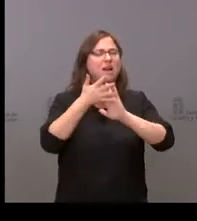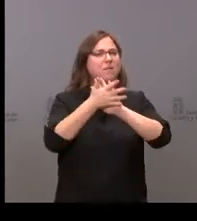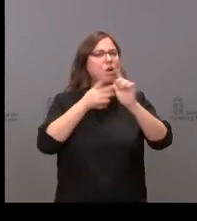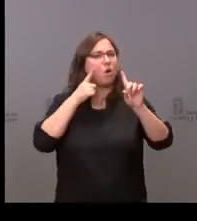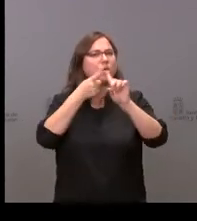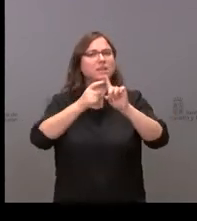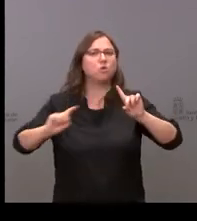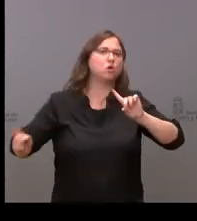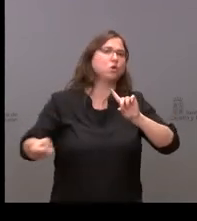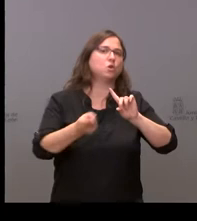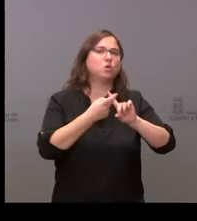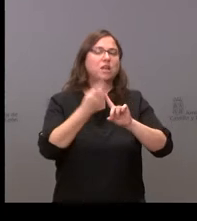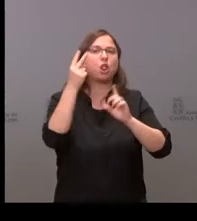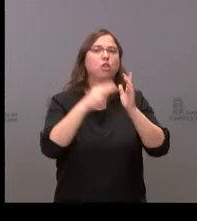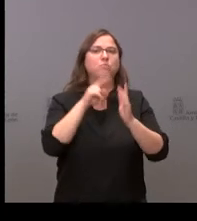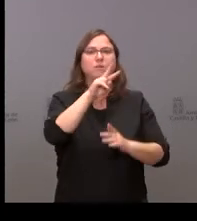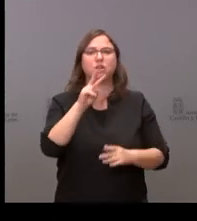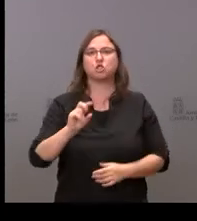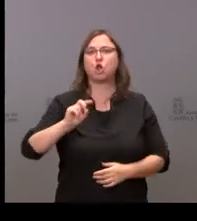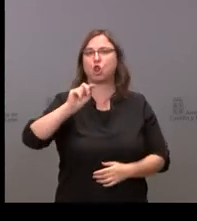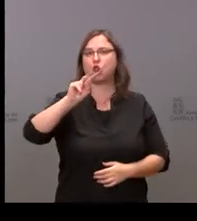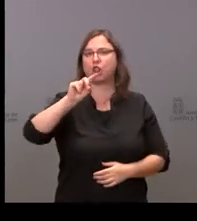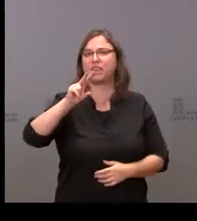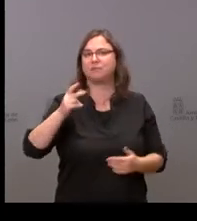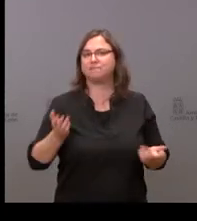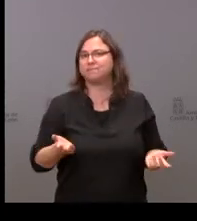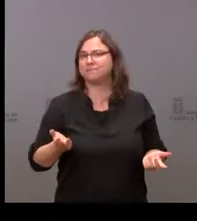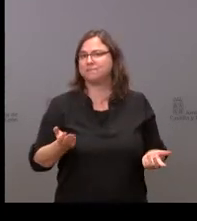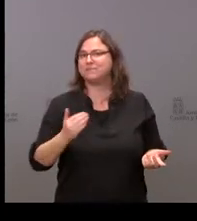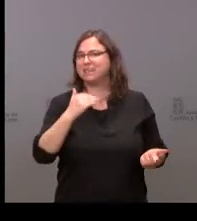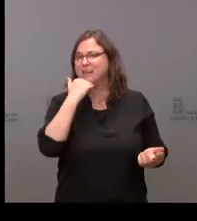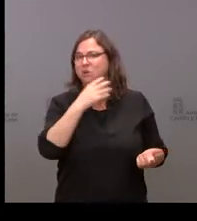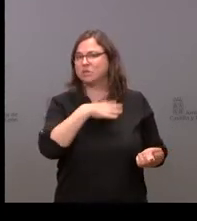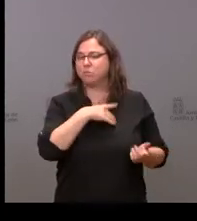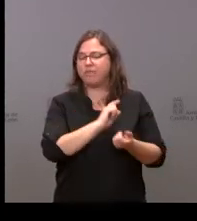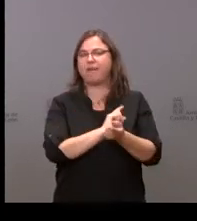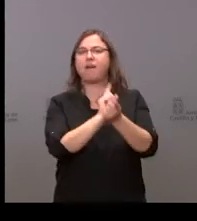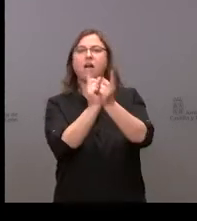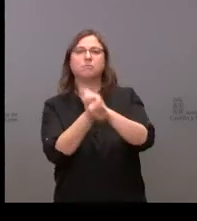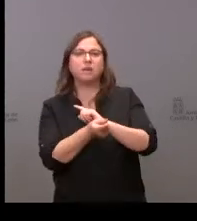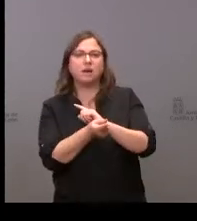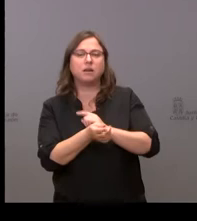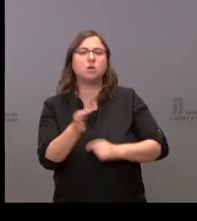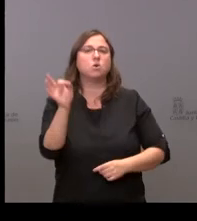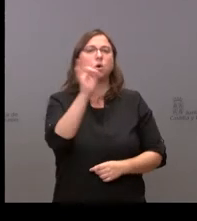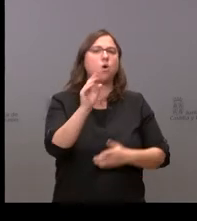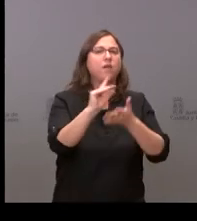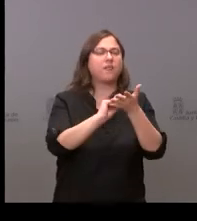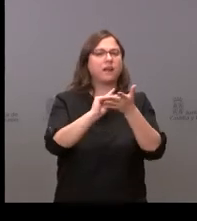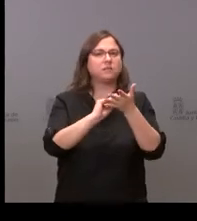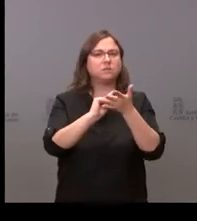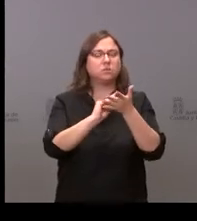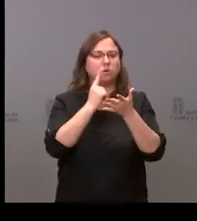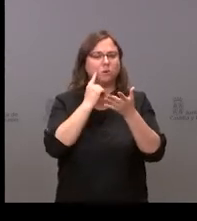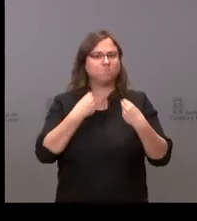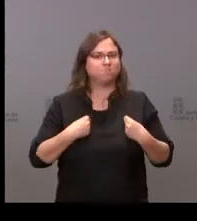para 2022 del 12. No sé si hay alguna posibilidad de modificación, si este dato les